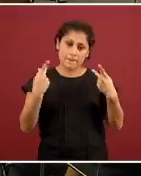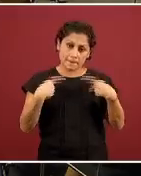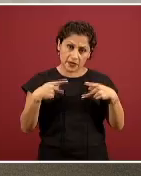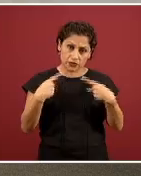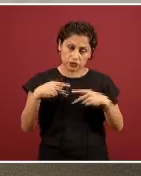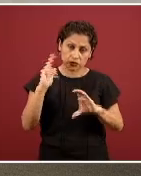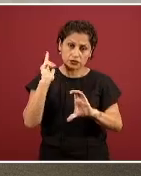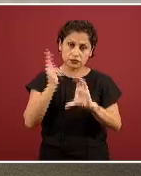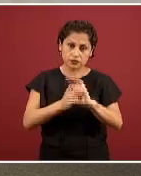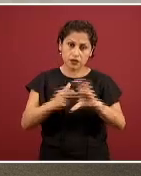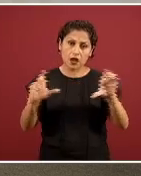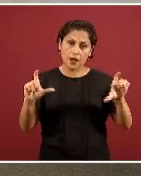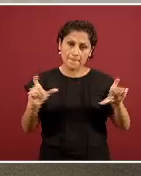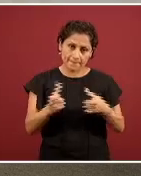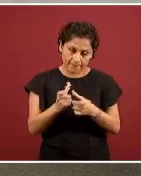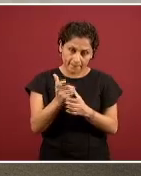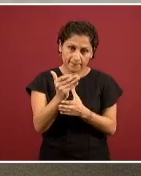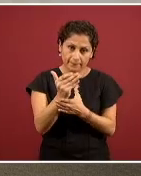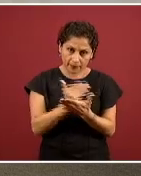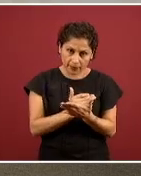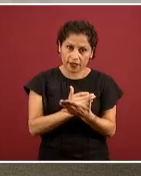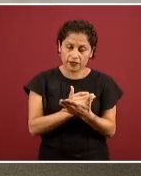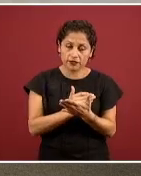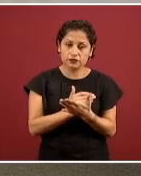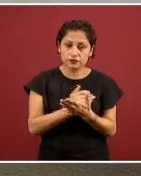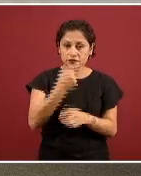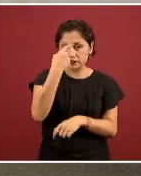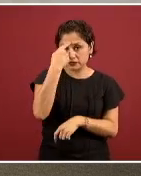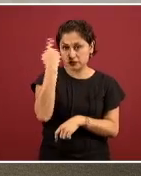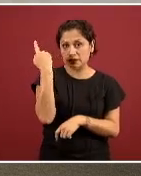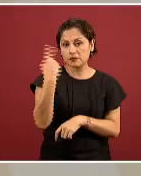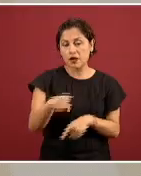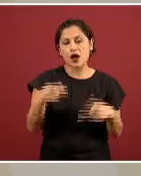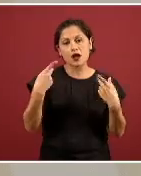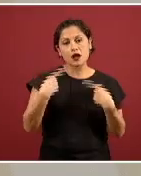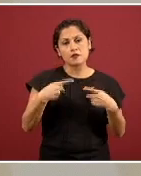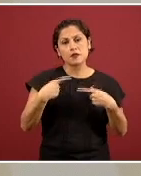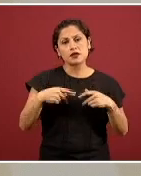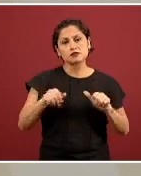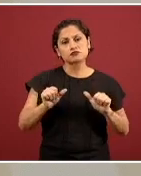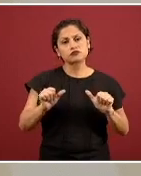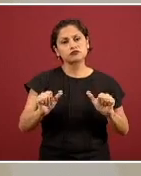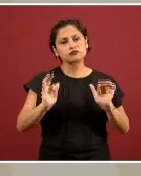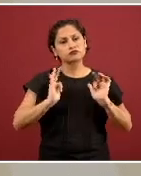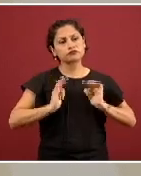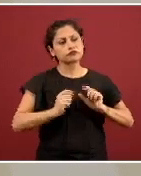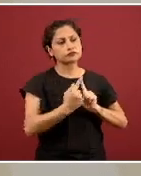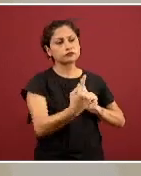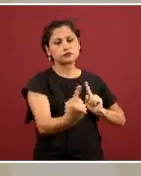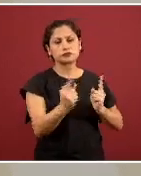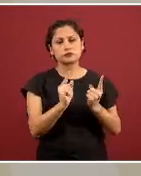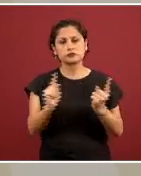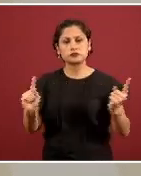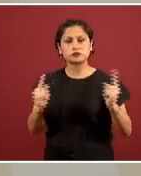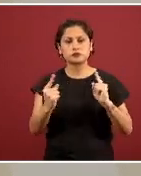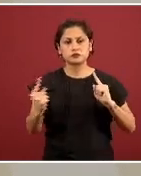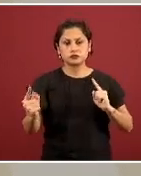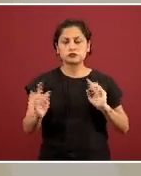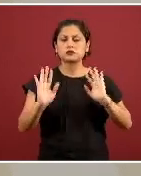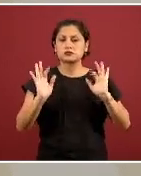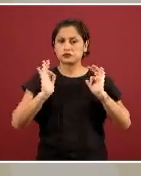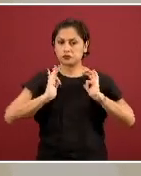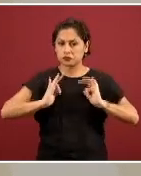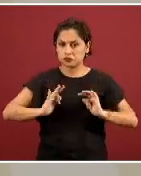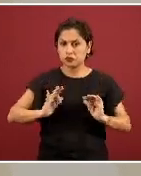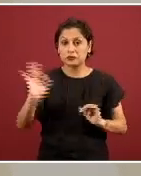centros para que exista una sana distancia entre las personas que viven por ahí y si hubiera